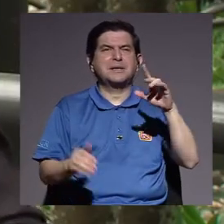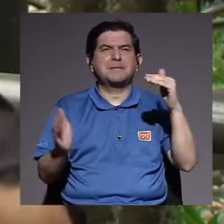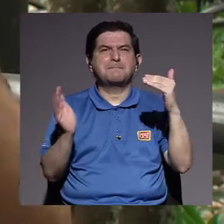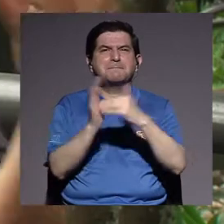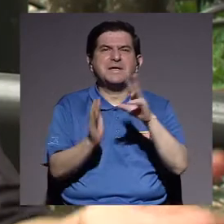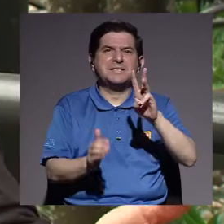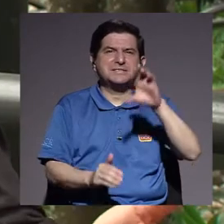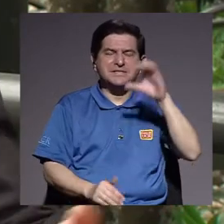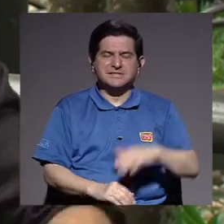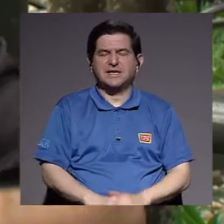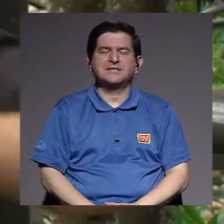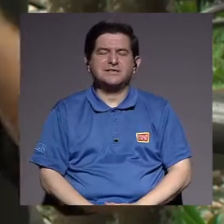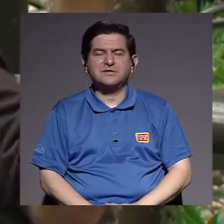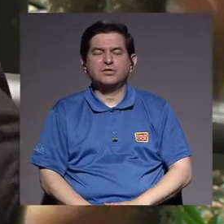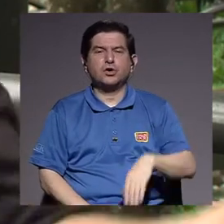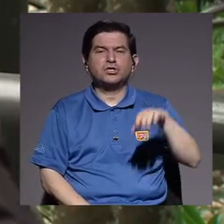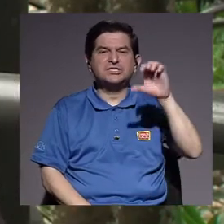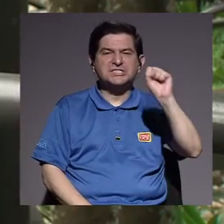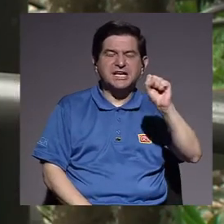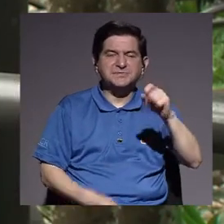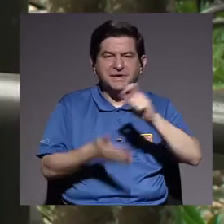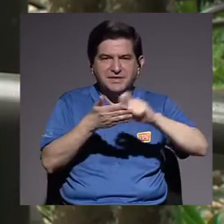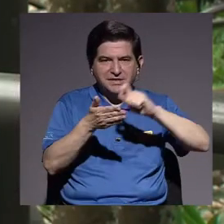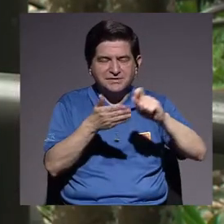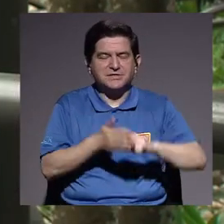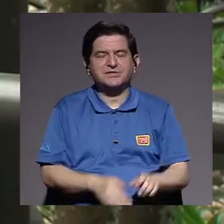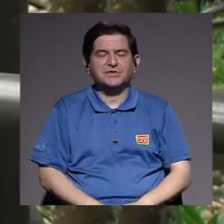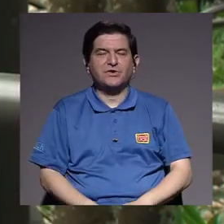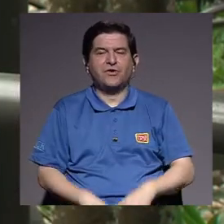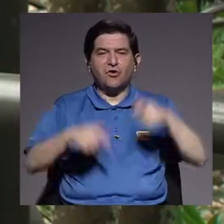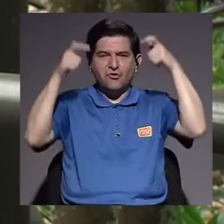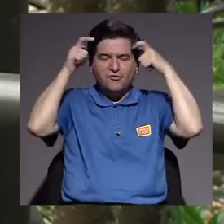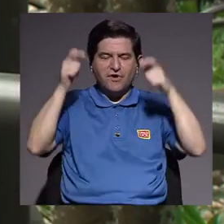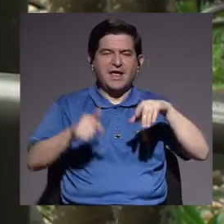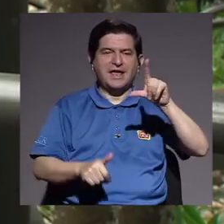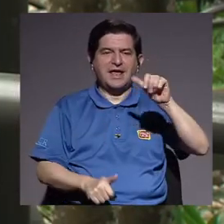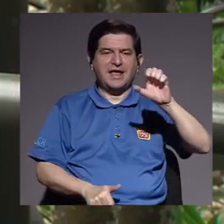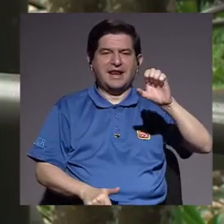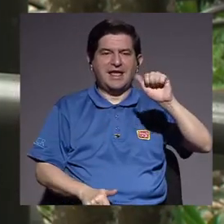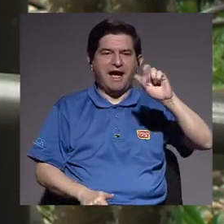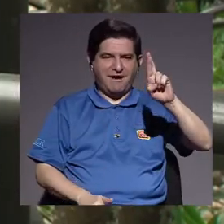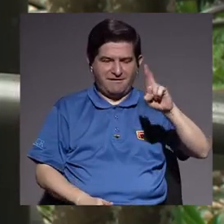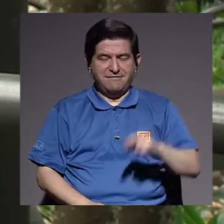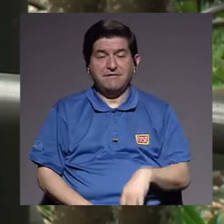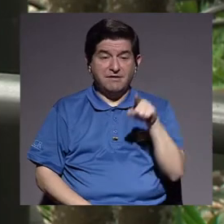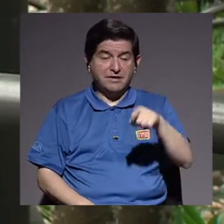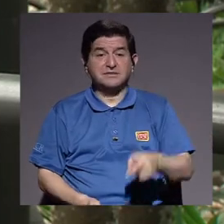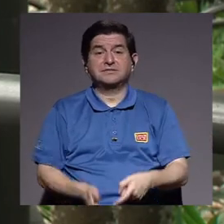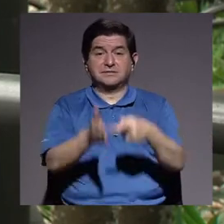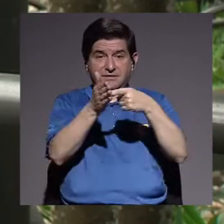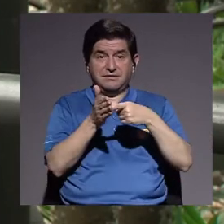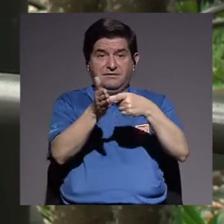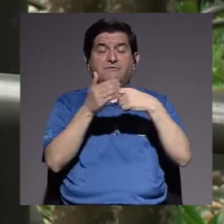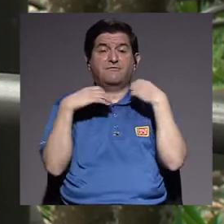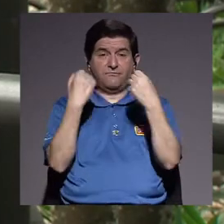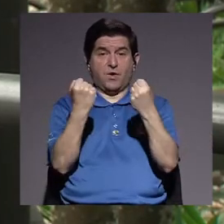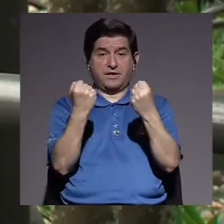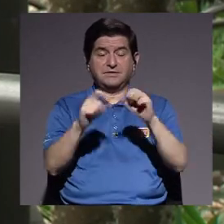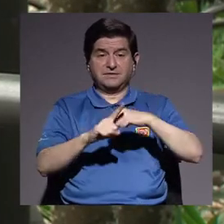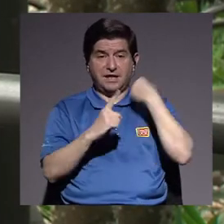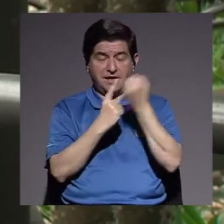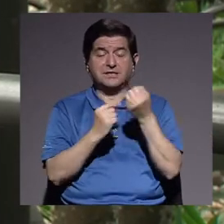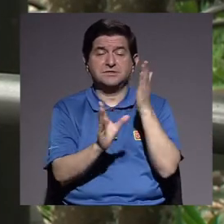resto escribió el Ray Leader y escribió otra serie de obras, ¿verdad? Y creo que estos son demandas muy fuertes frente a escenarios